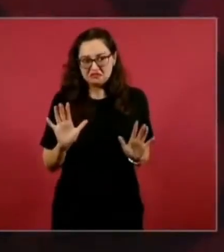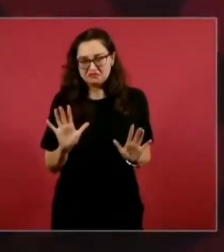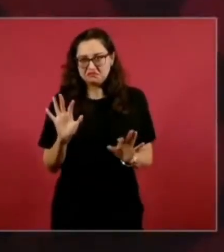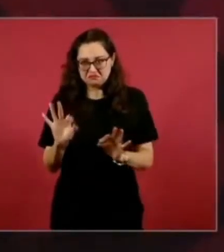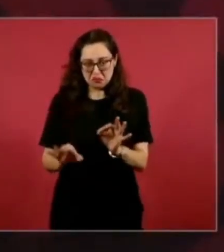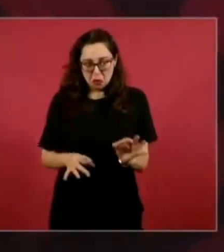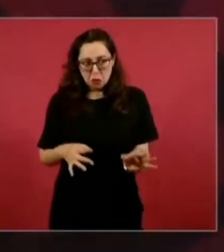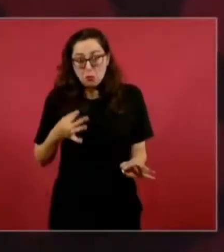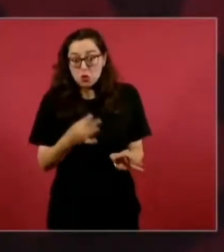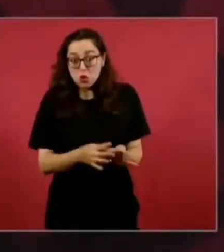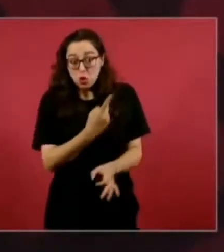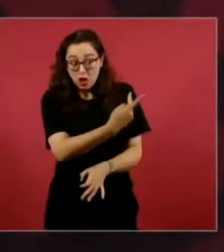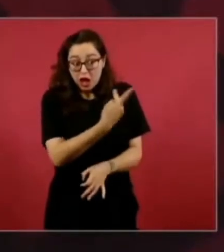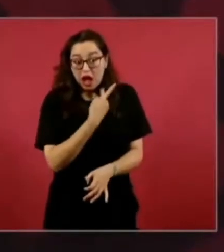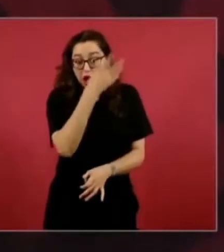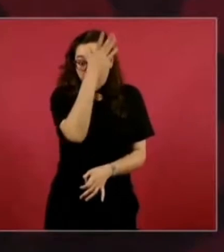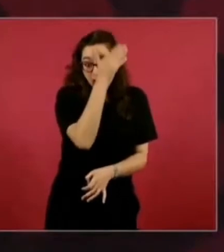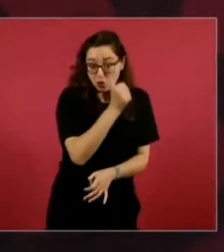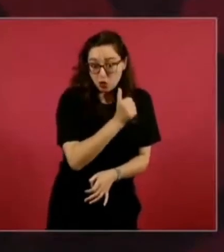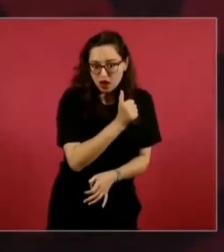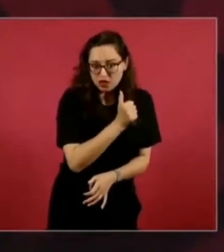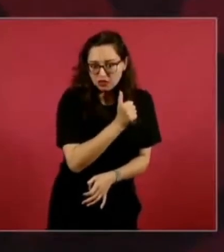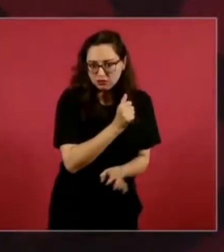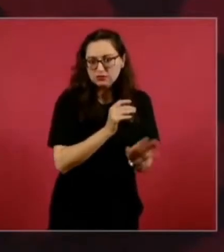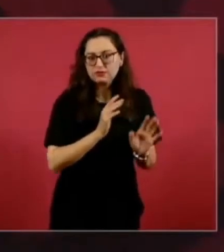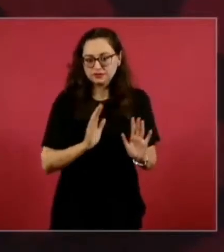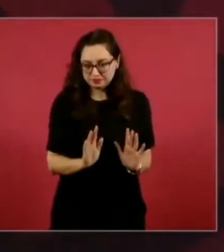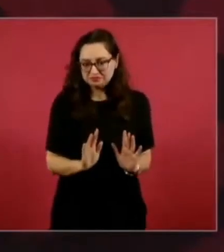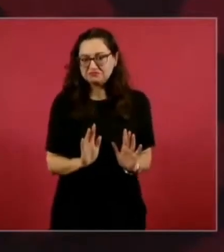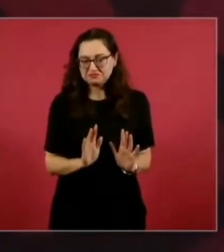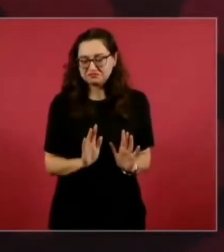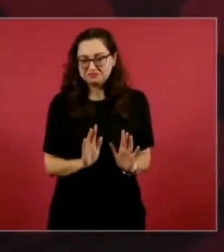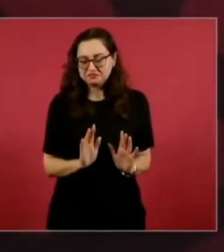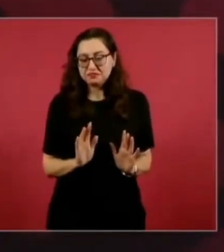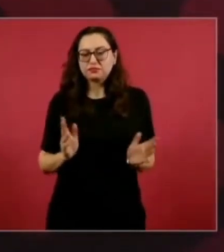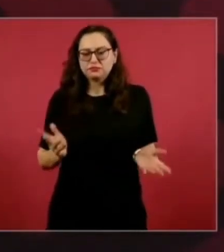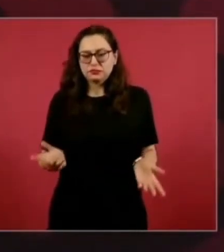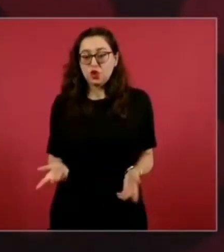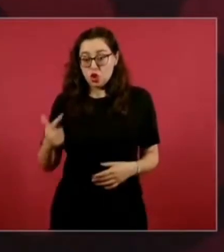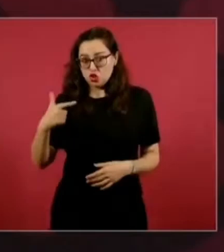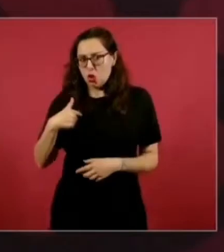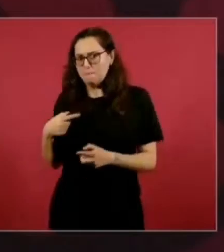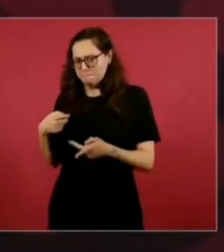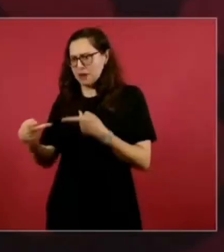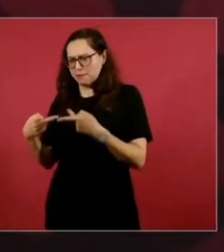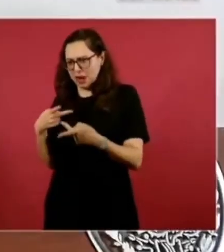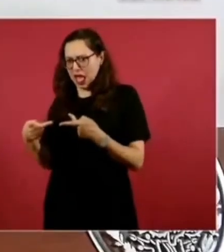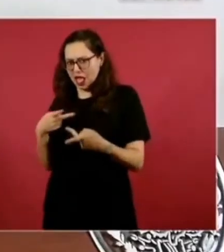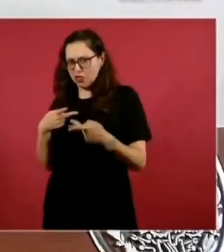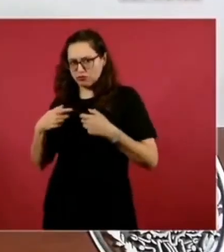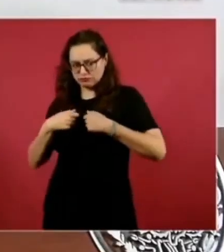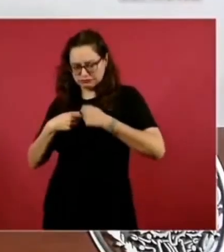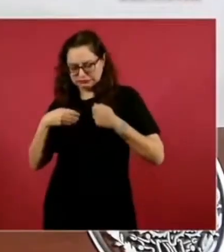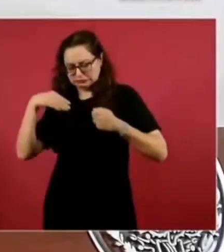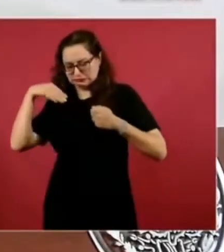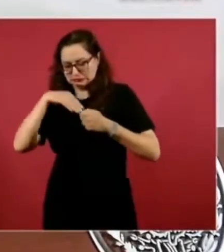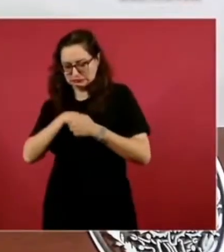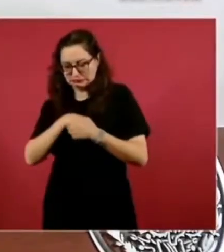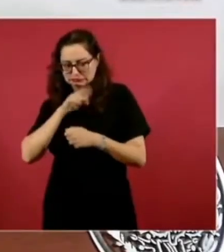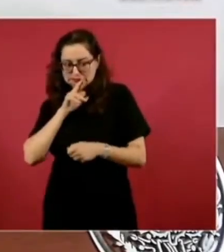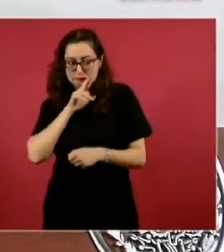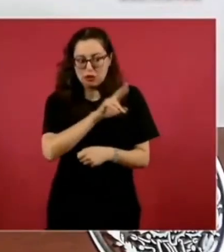Pero él es un hombre de palabra,